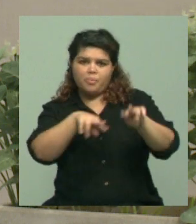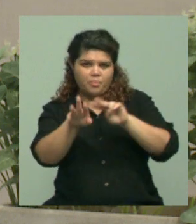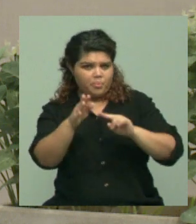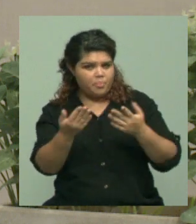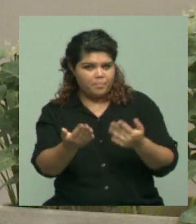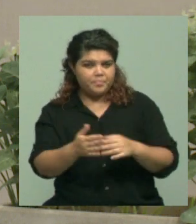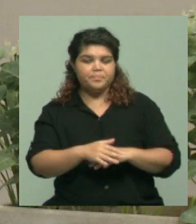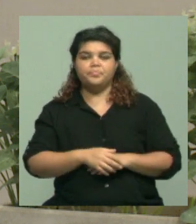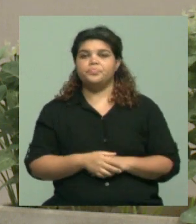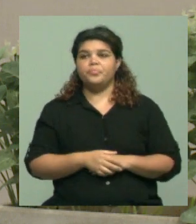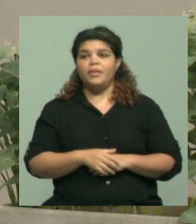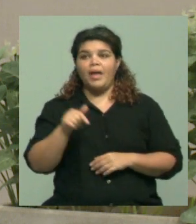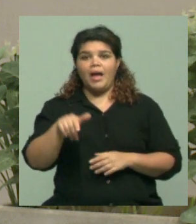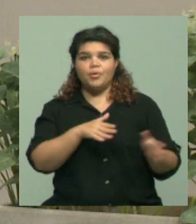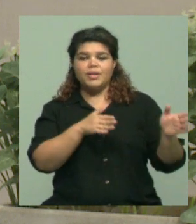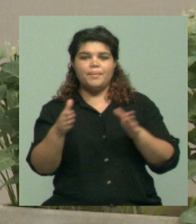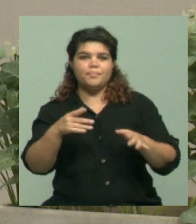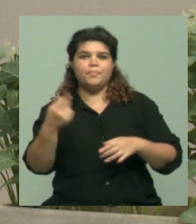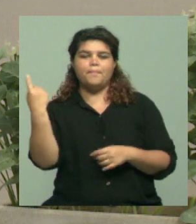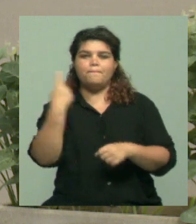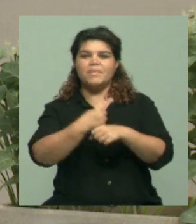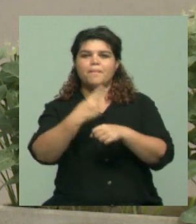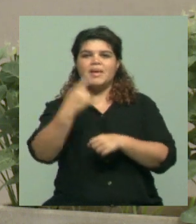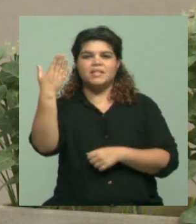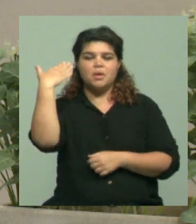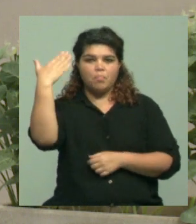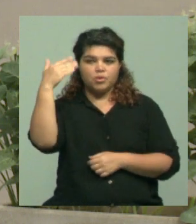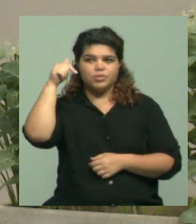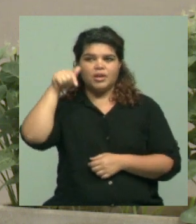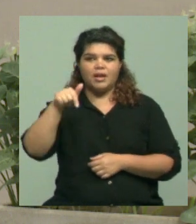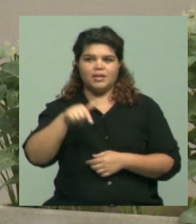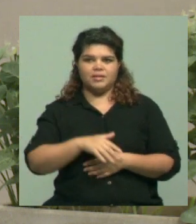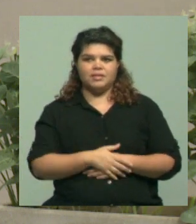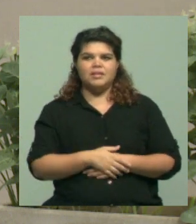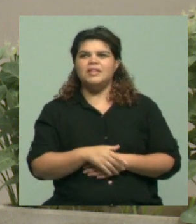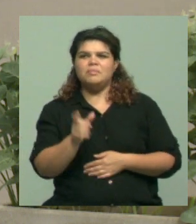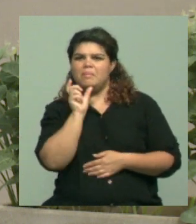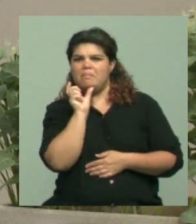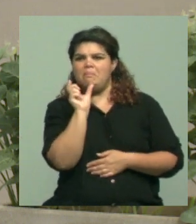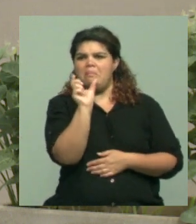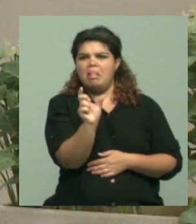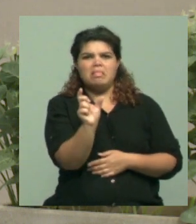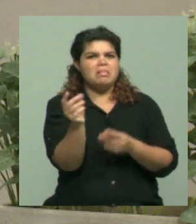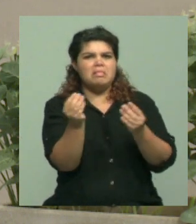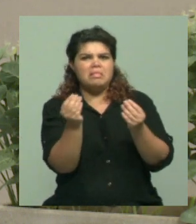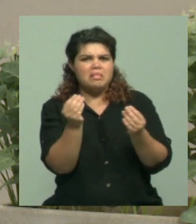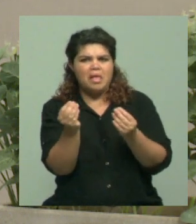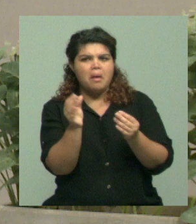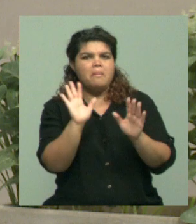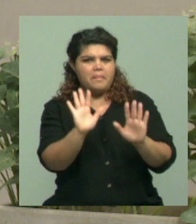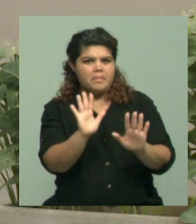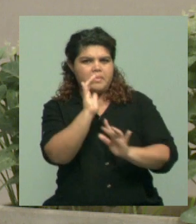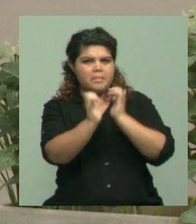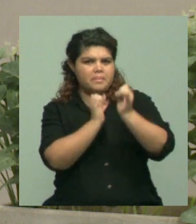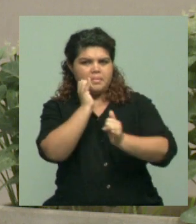Acaba de terminar el primer simposio mendocino dedicado a la Leishmaniasis. ¿Qué es? Lo vamos a saber porque vamos a estar